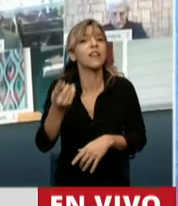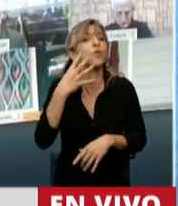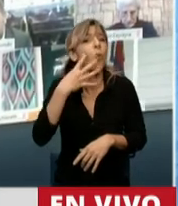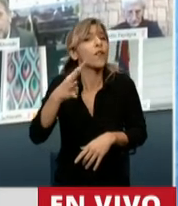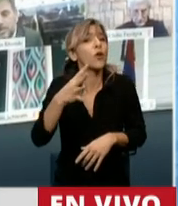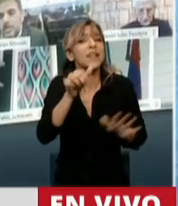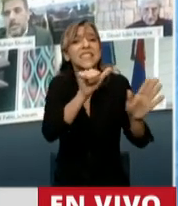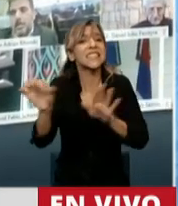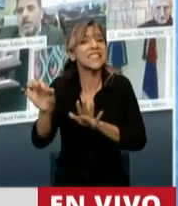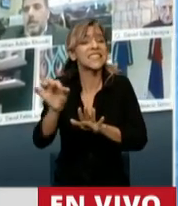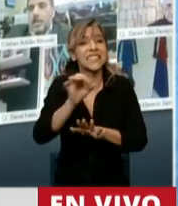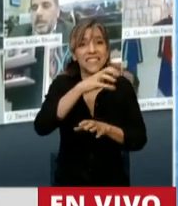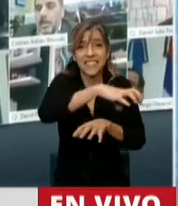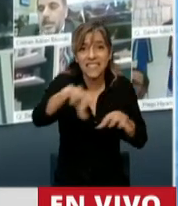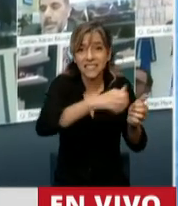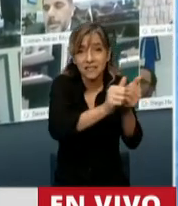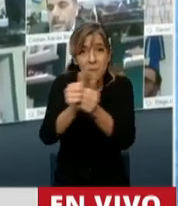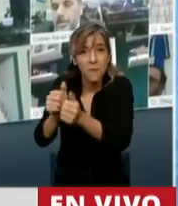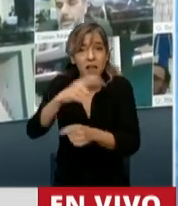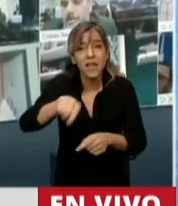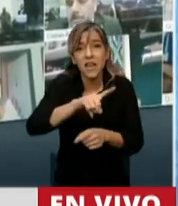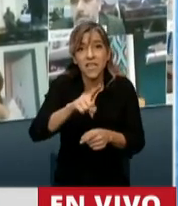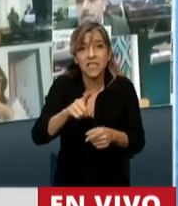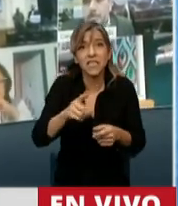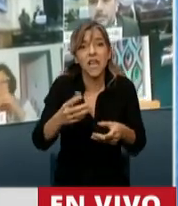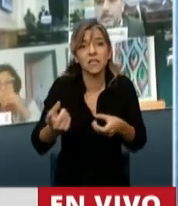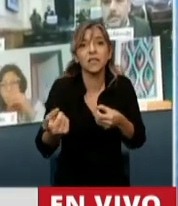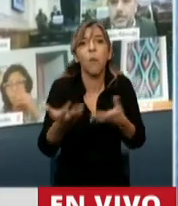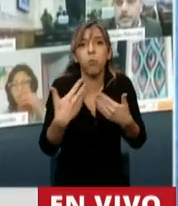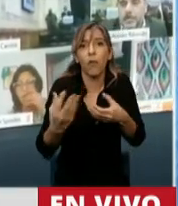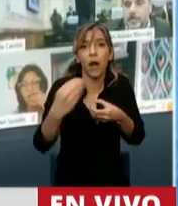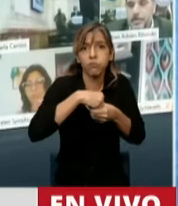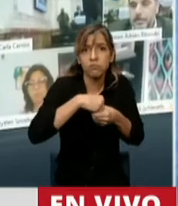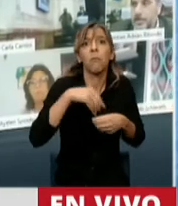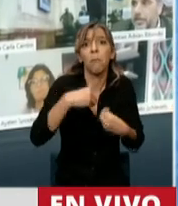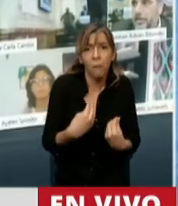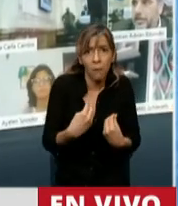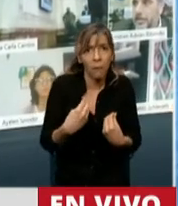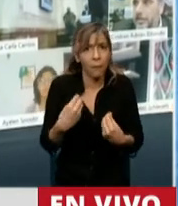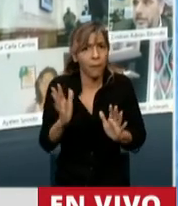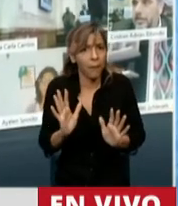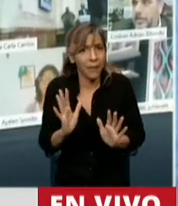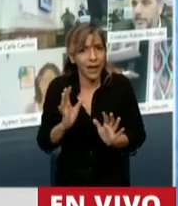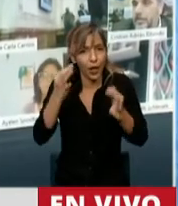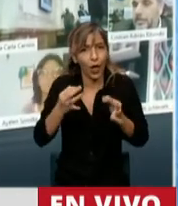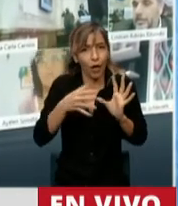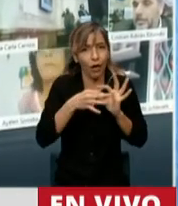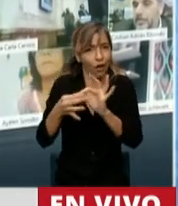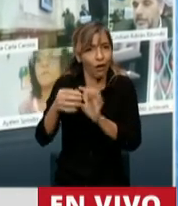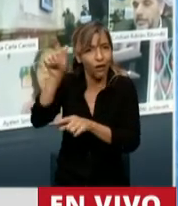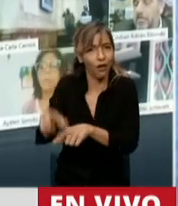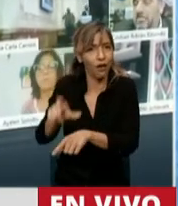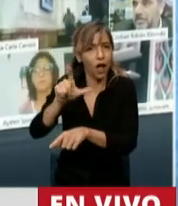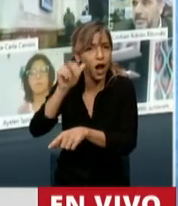en esta ley se llame Cristóbal López, digamos, no podemos ponerle un nombre a una ley que lo que busca es sacar delgado de